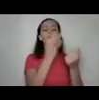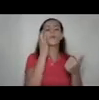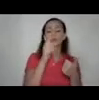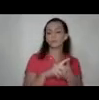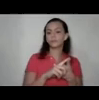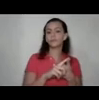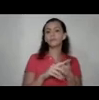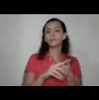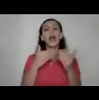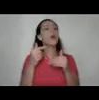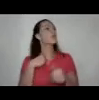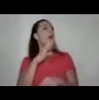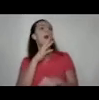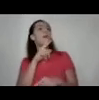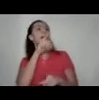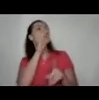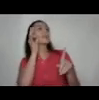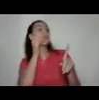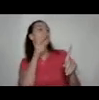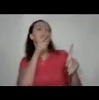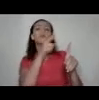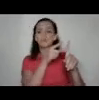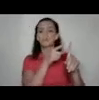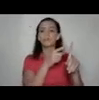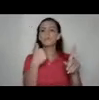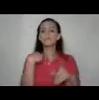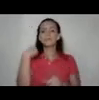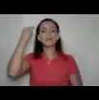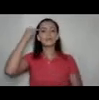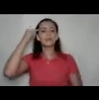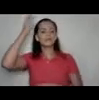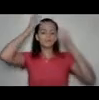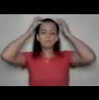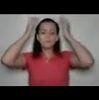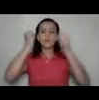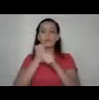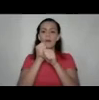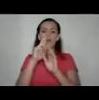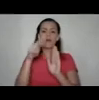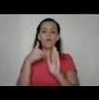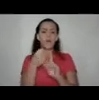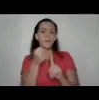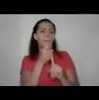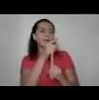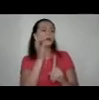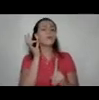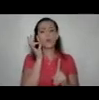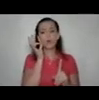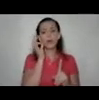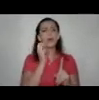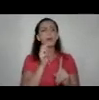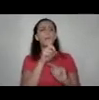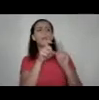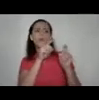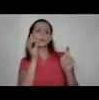no esté hablando con esa mujer directamente, mi cerebro trabaja en rol de victimizar a esa mujer, en cuestionar a esa